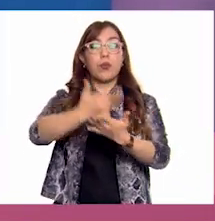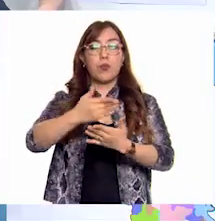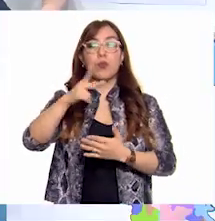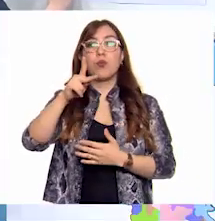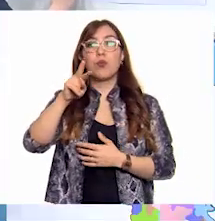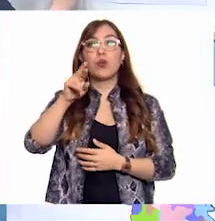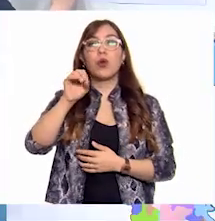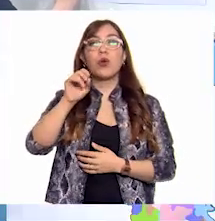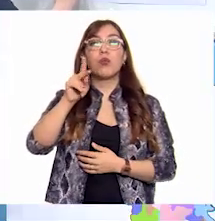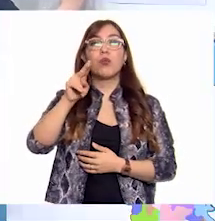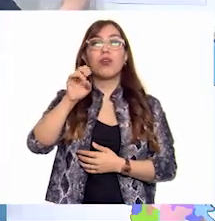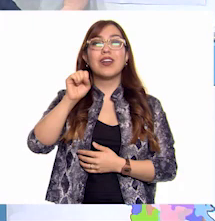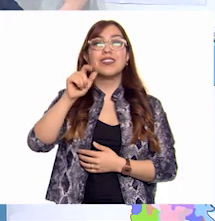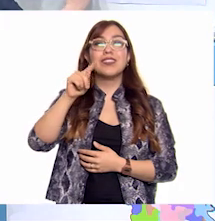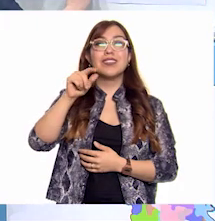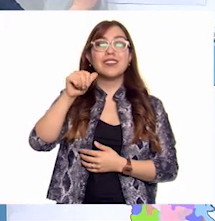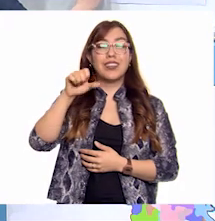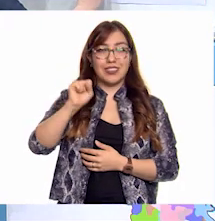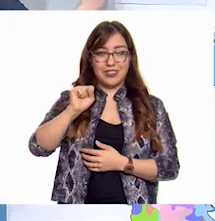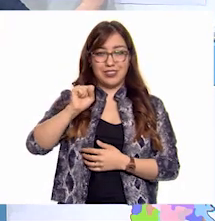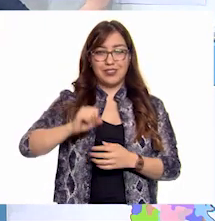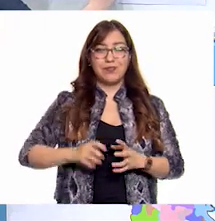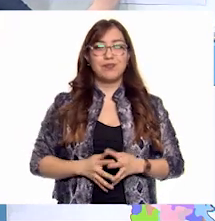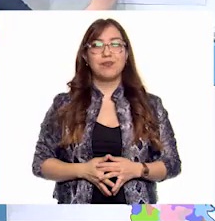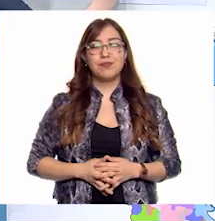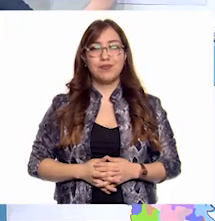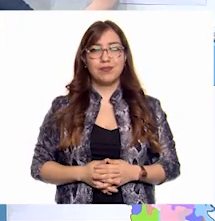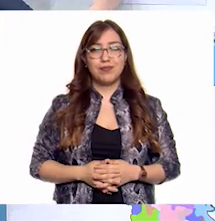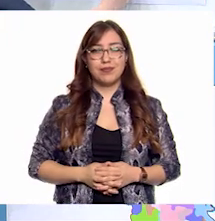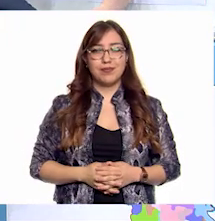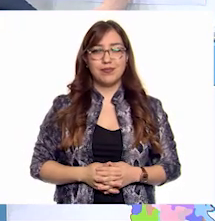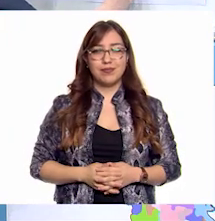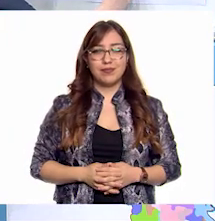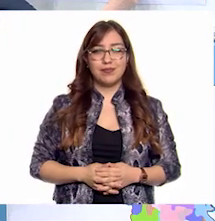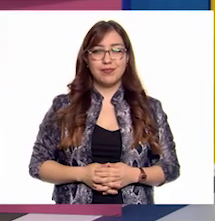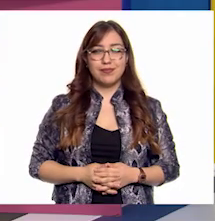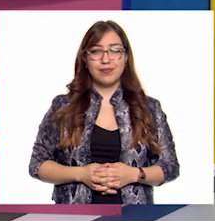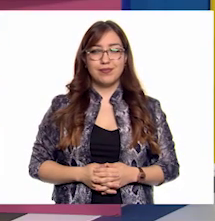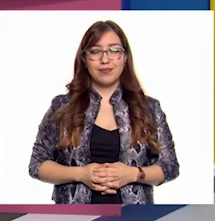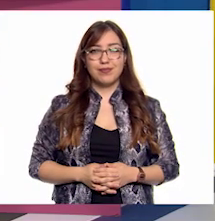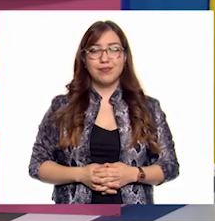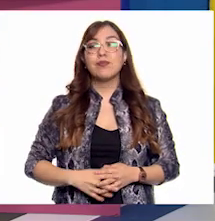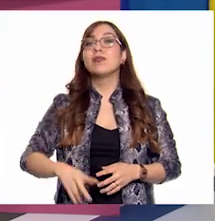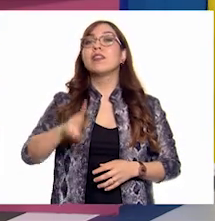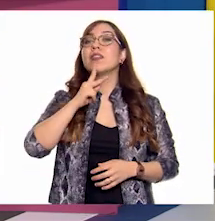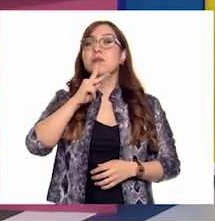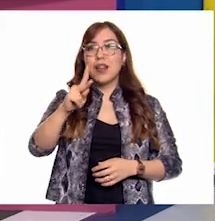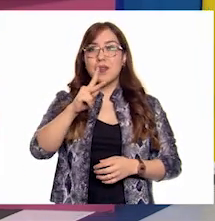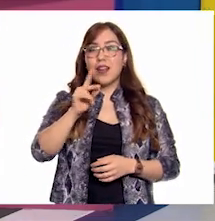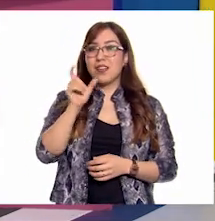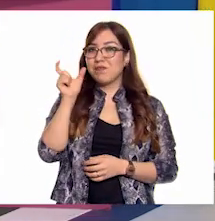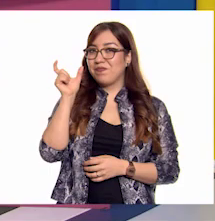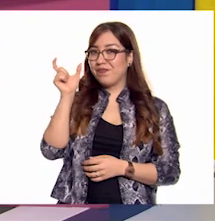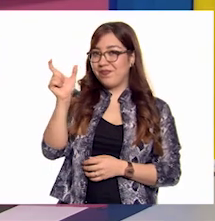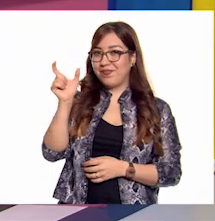La veo. ¡La veo! Descubrimos la palabra escondida.